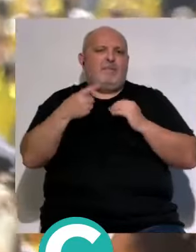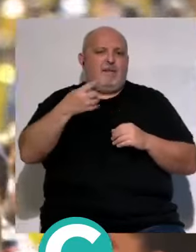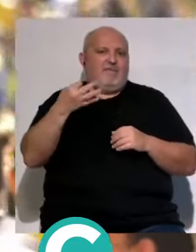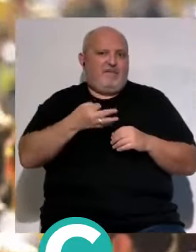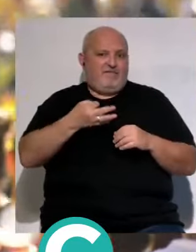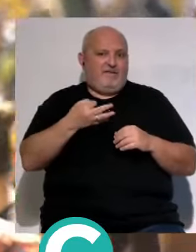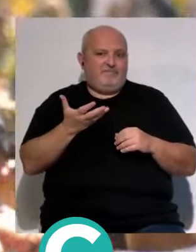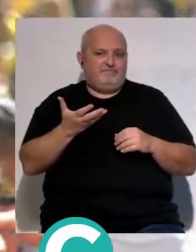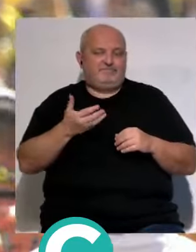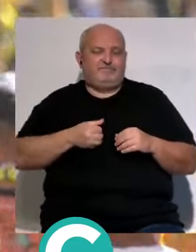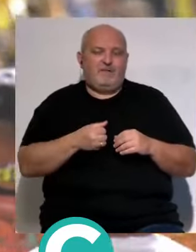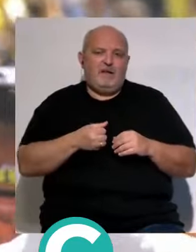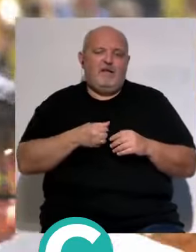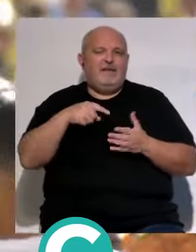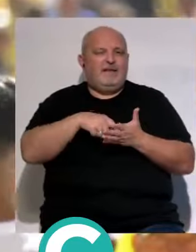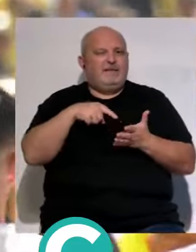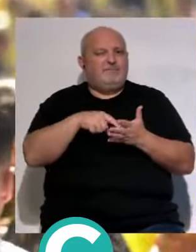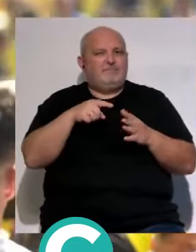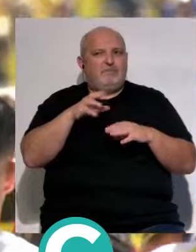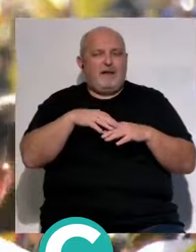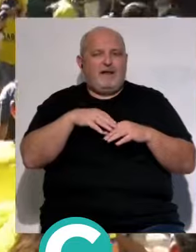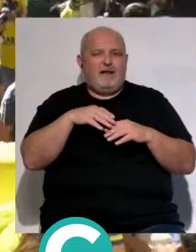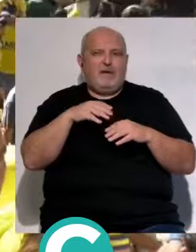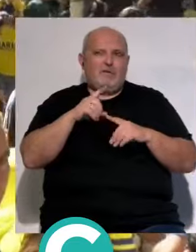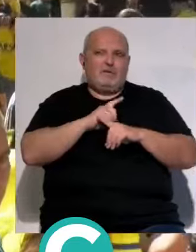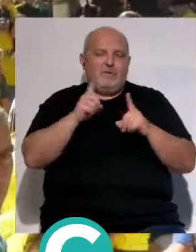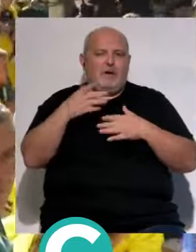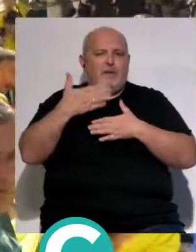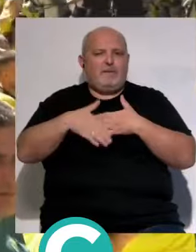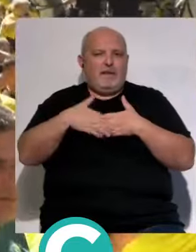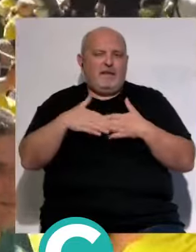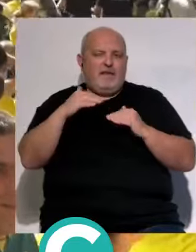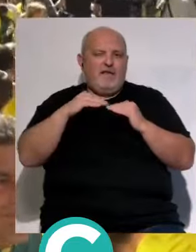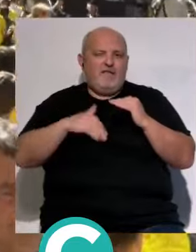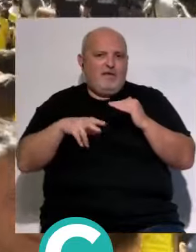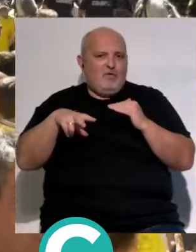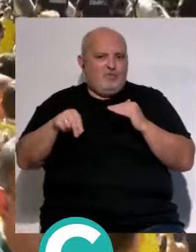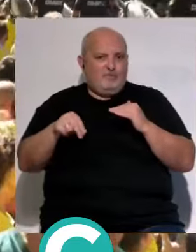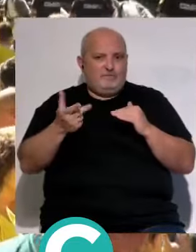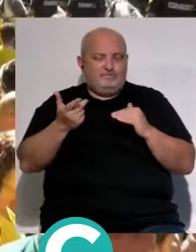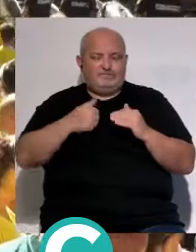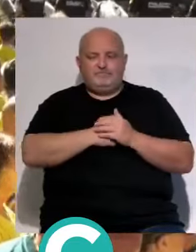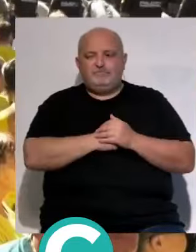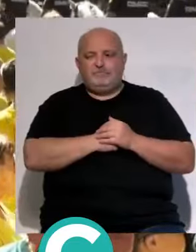división aparte también esa exigencia esa exigencia es para no marcarle tampoco un límite bajo desde la humildad eso